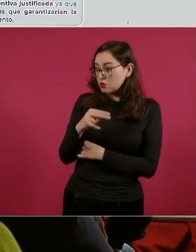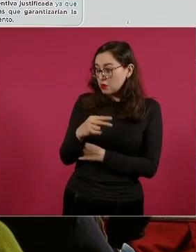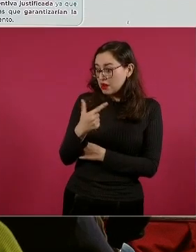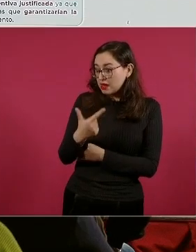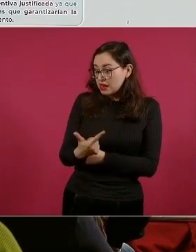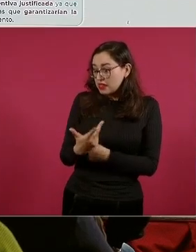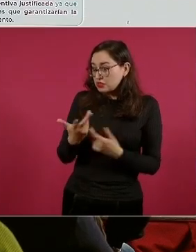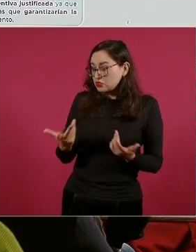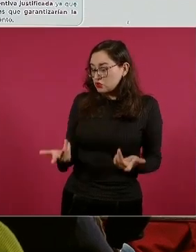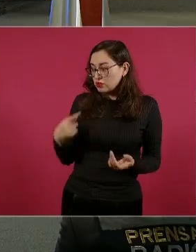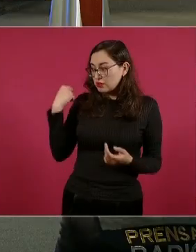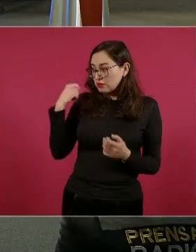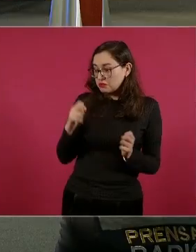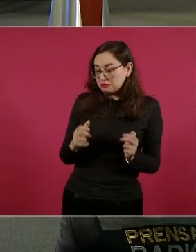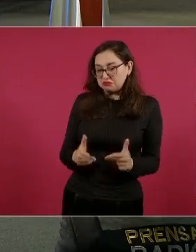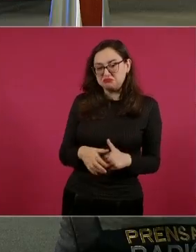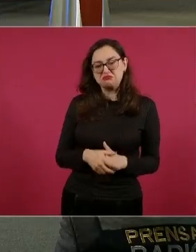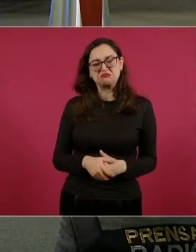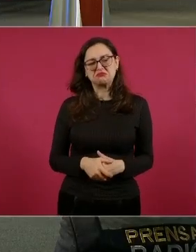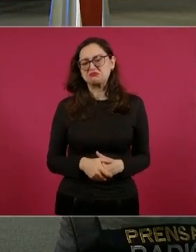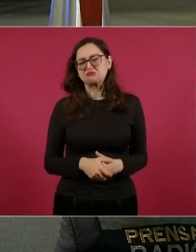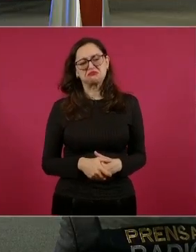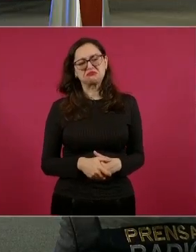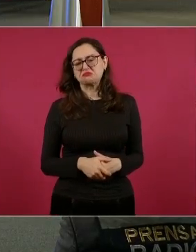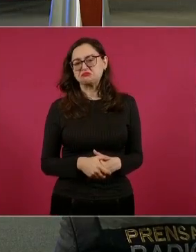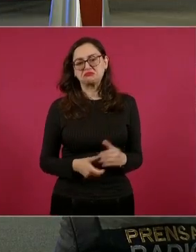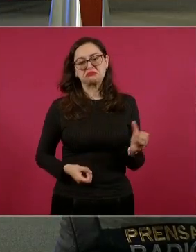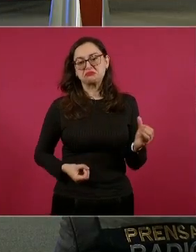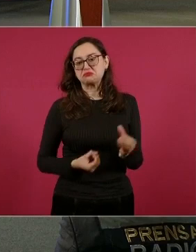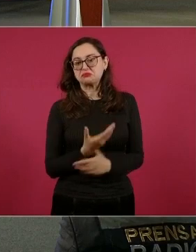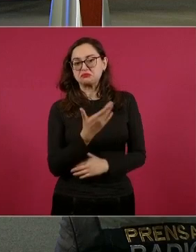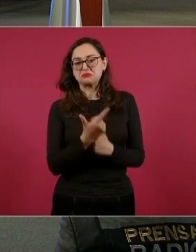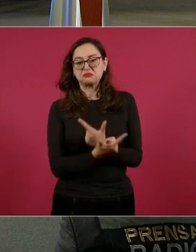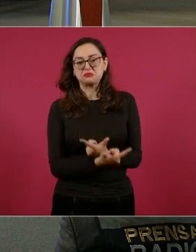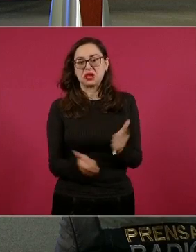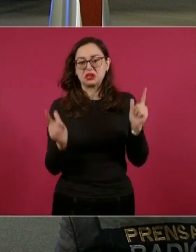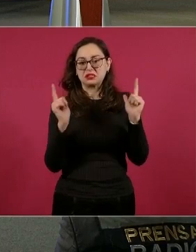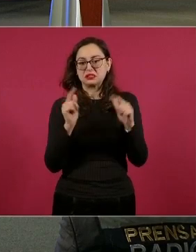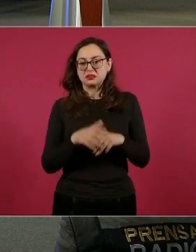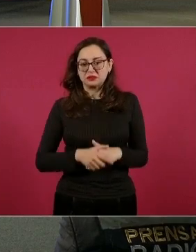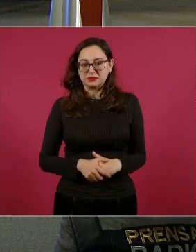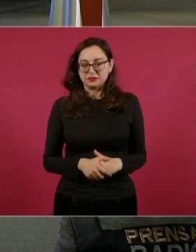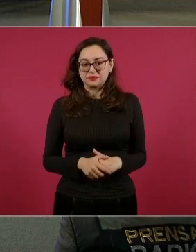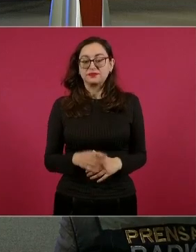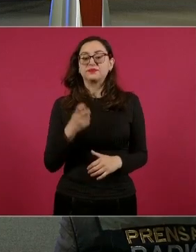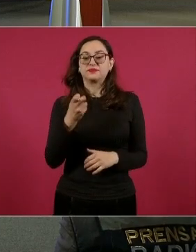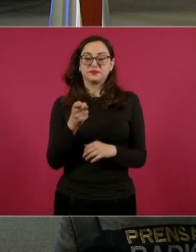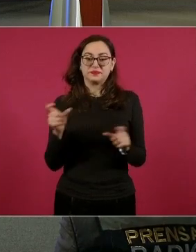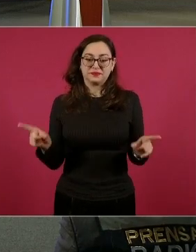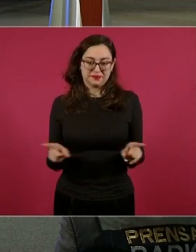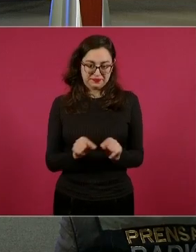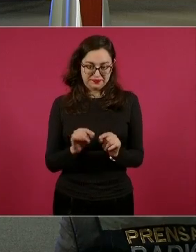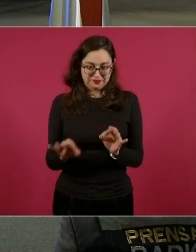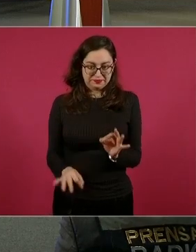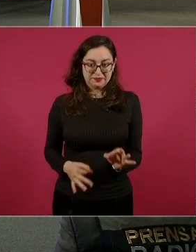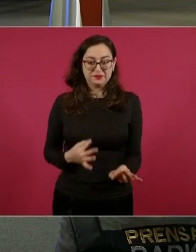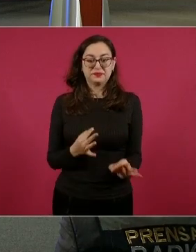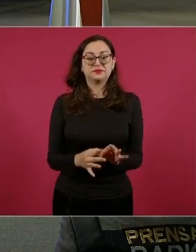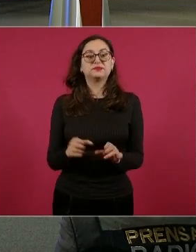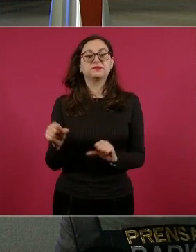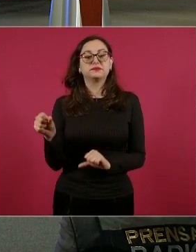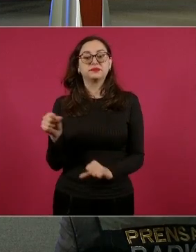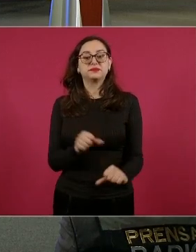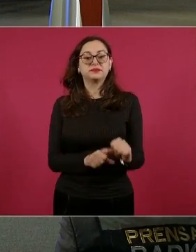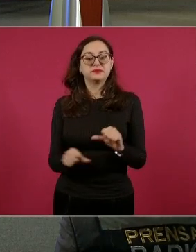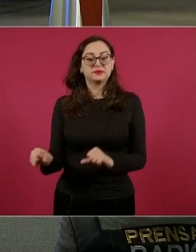Tabasco y norte de Chiapas. ¿Sería cuánto por cero impunidad? Me permito ceder el micrófono